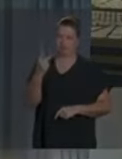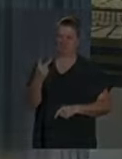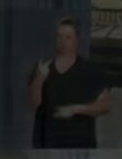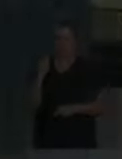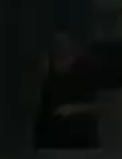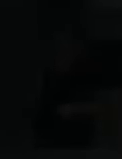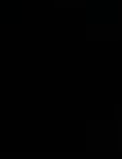de junio. Gracias, candidata.